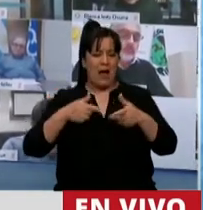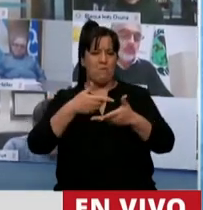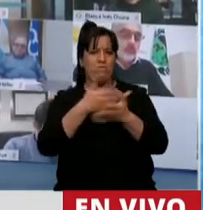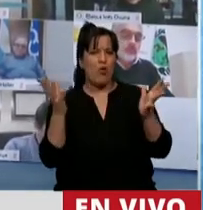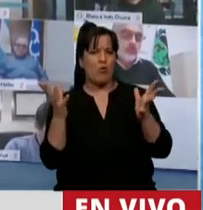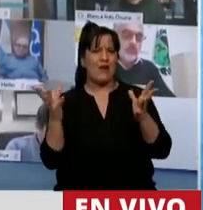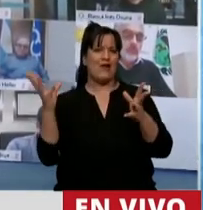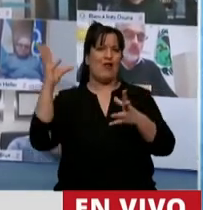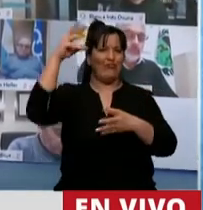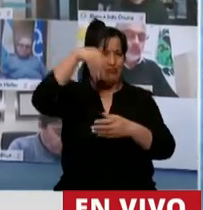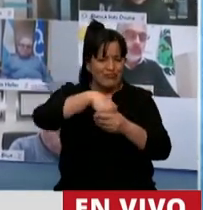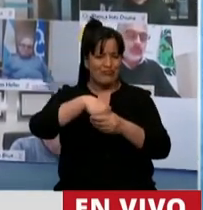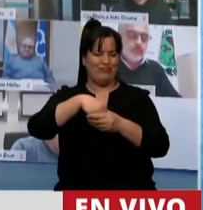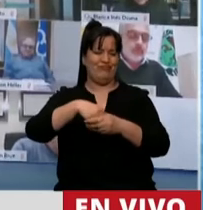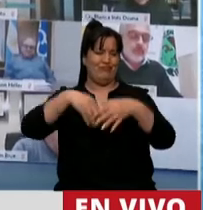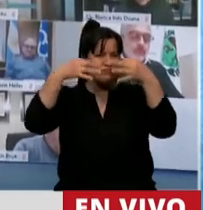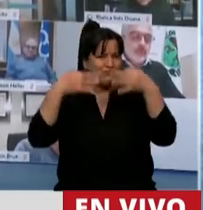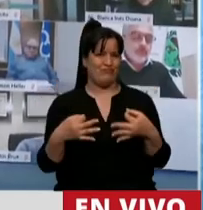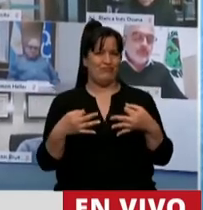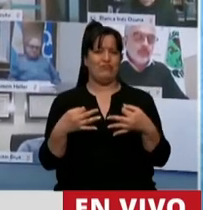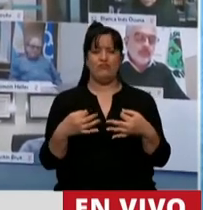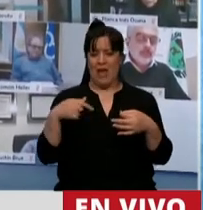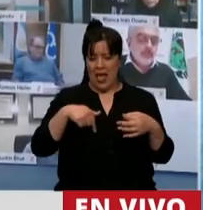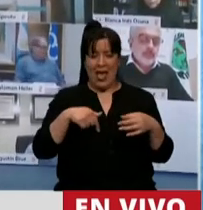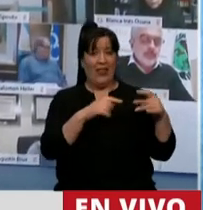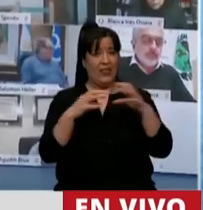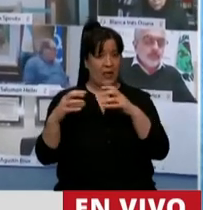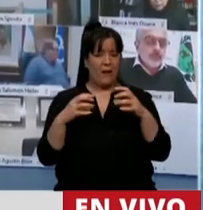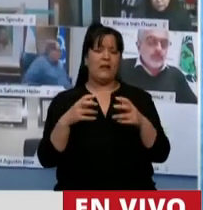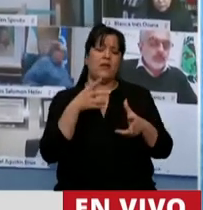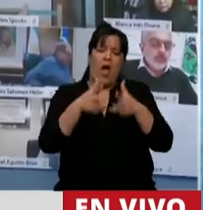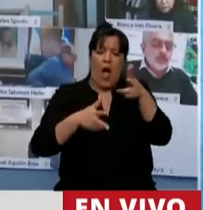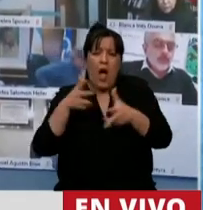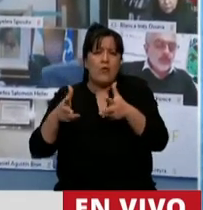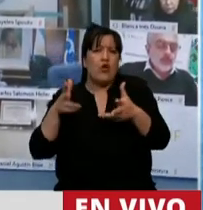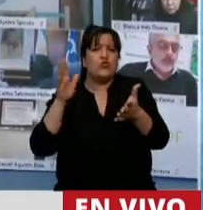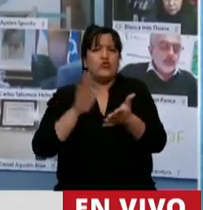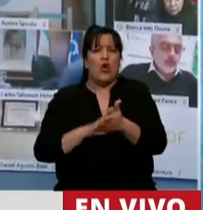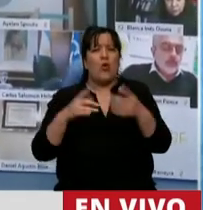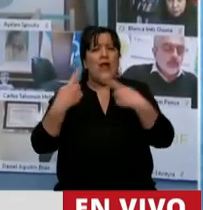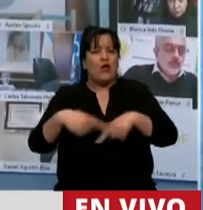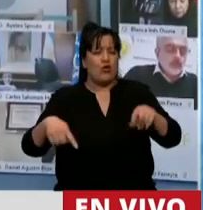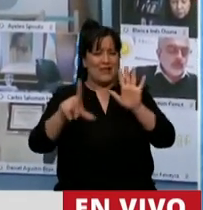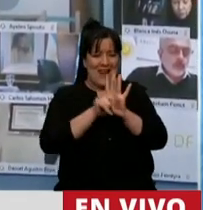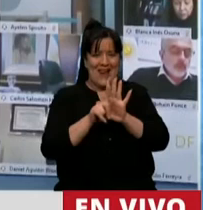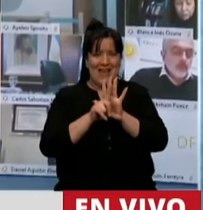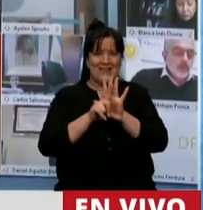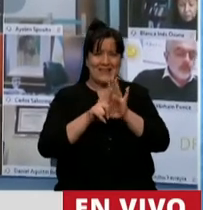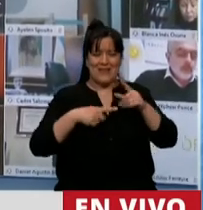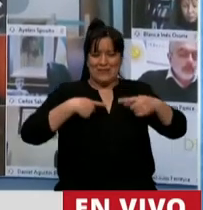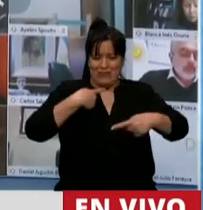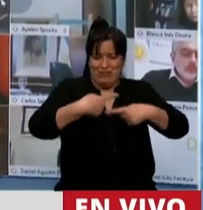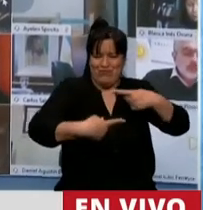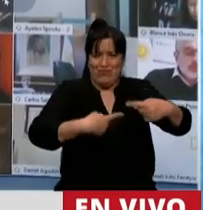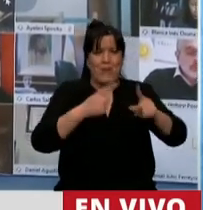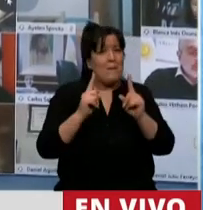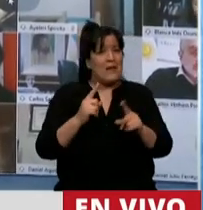habló perfectamente a lo largo de este debate acerca de la concatenación de algunas leyes, todas ellas